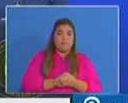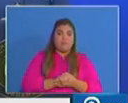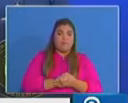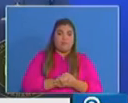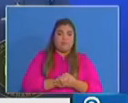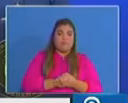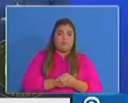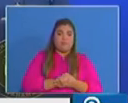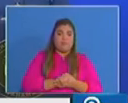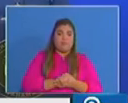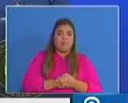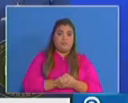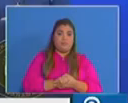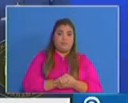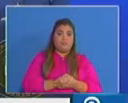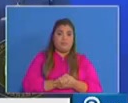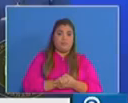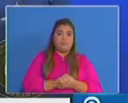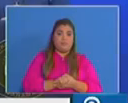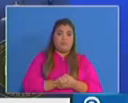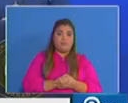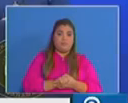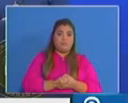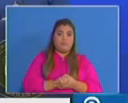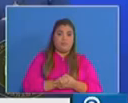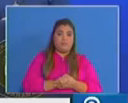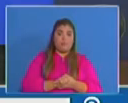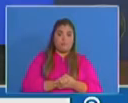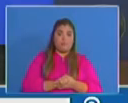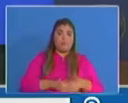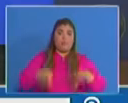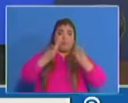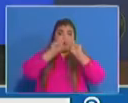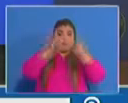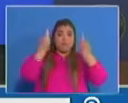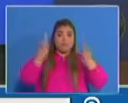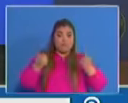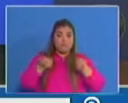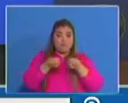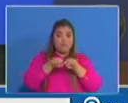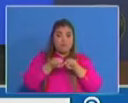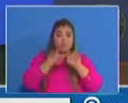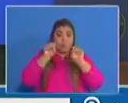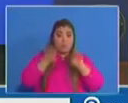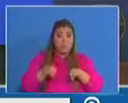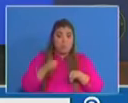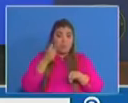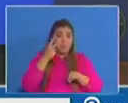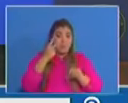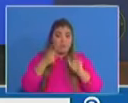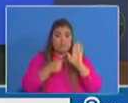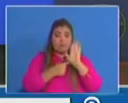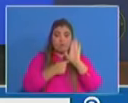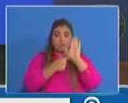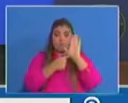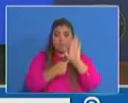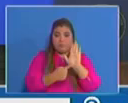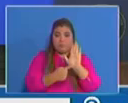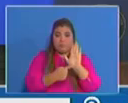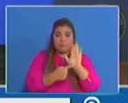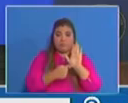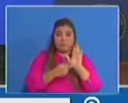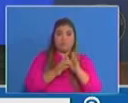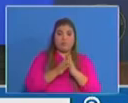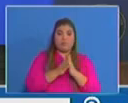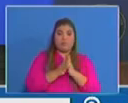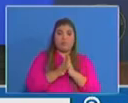observar cómo es la tasa de infección cuando el RT es como el día de ayer, que